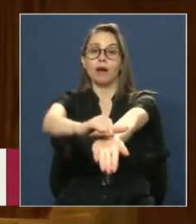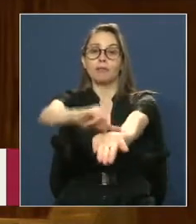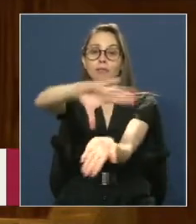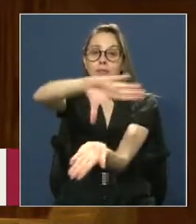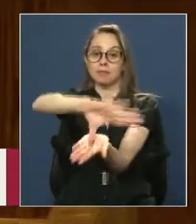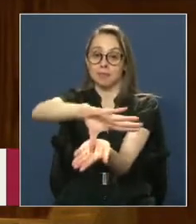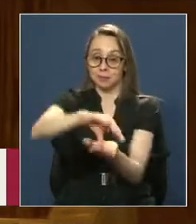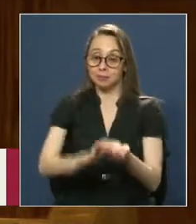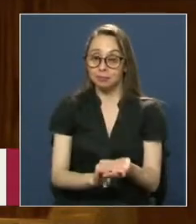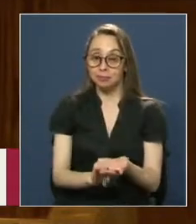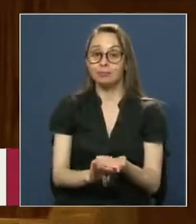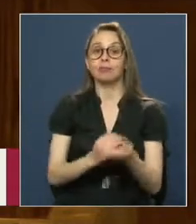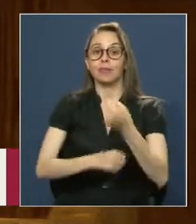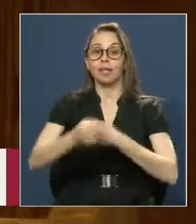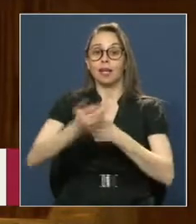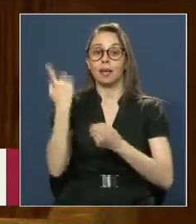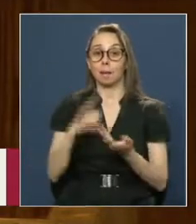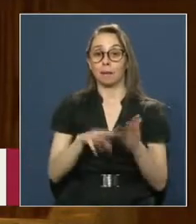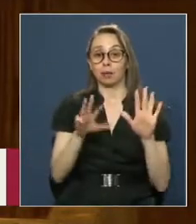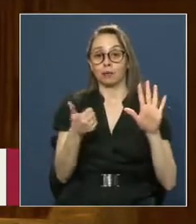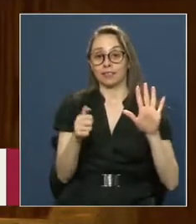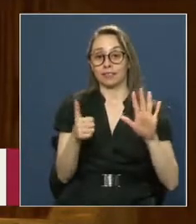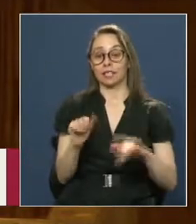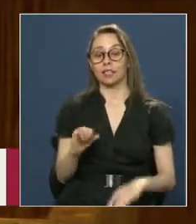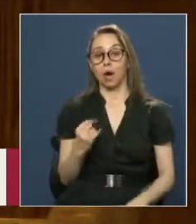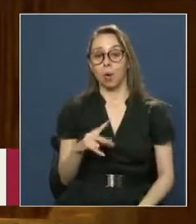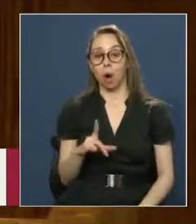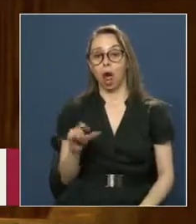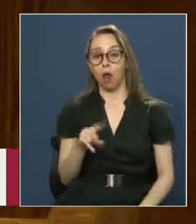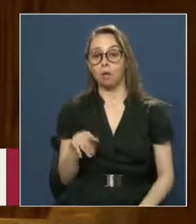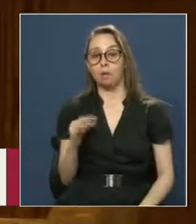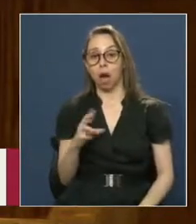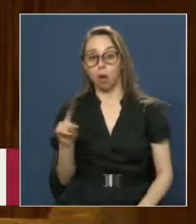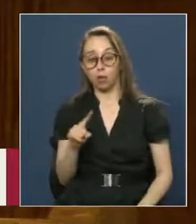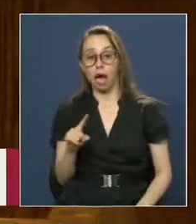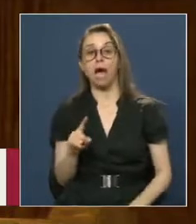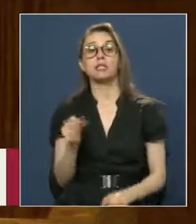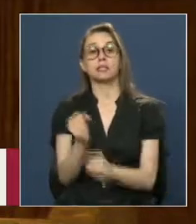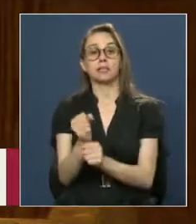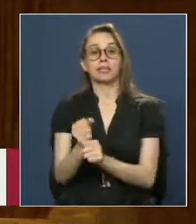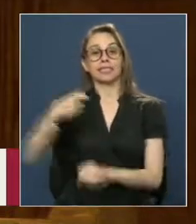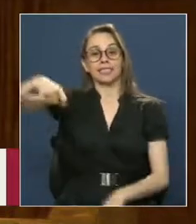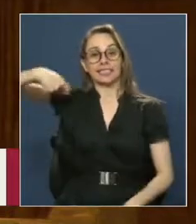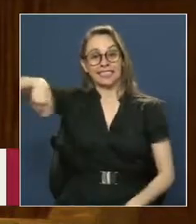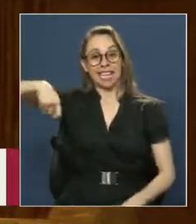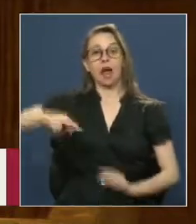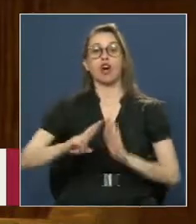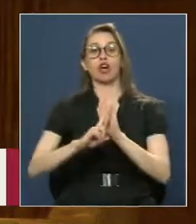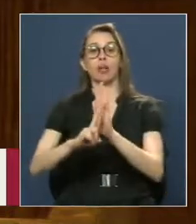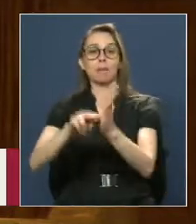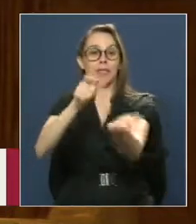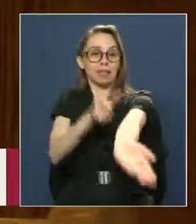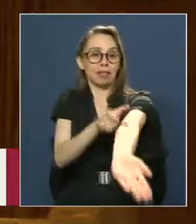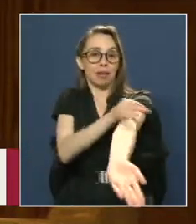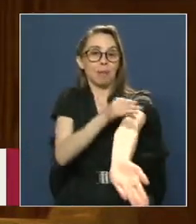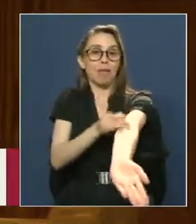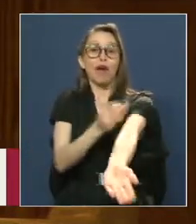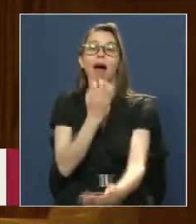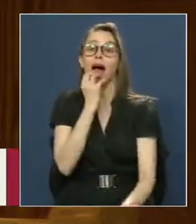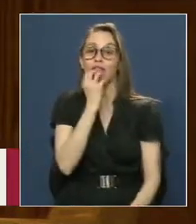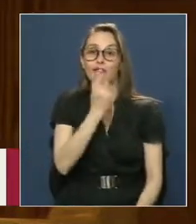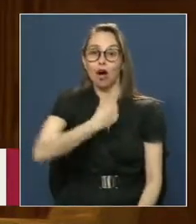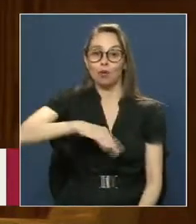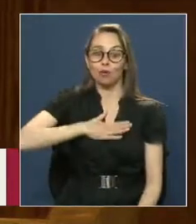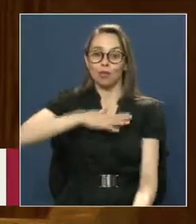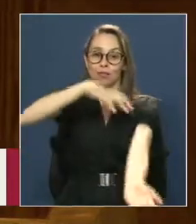Durante los años 60 En que Juan Luis Maurás Representó En el Senado A la entonces Provincia Antofagasta Nuestra